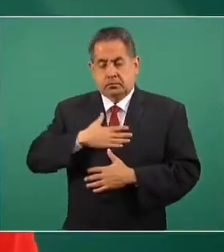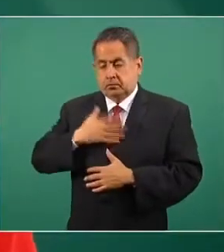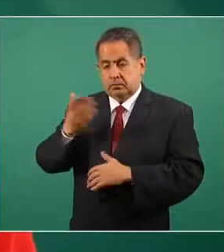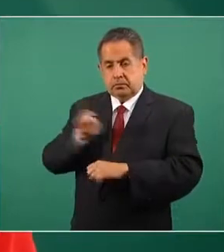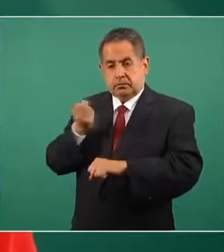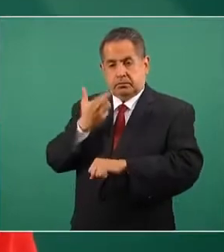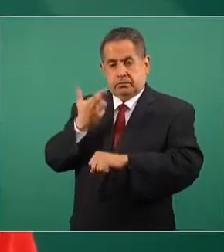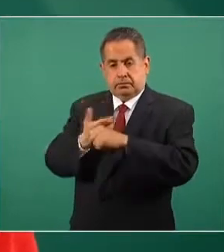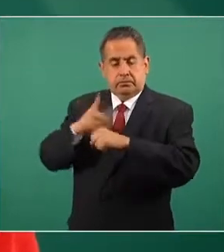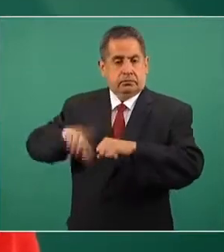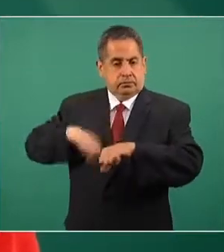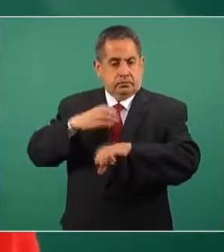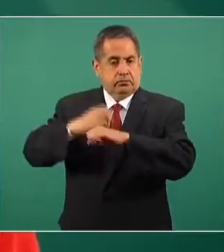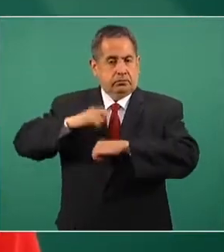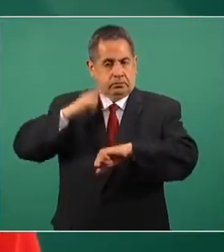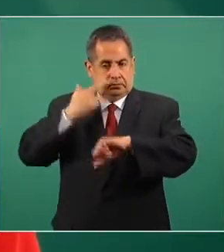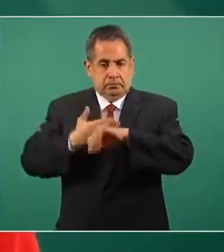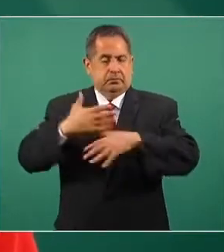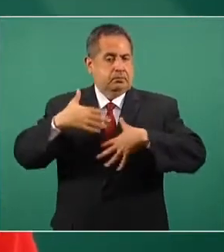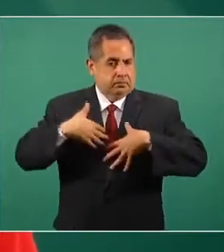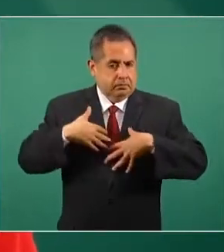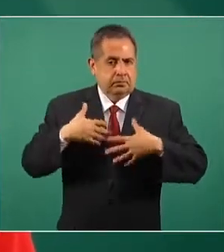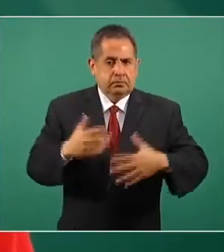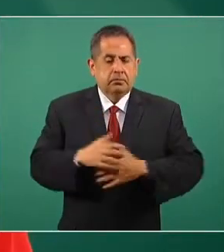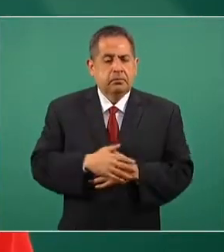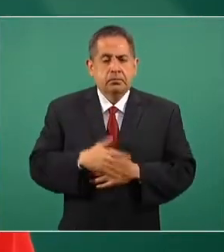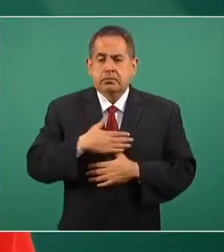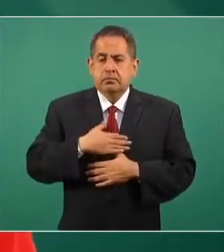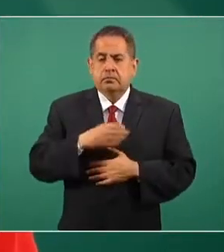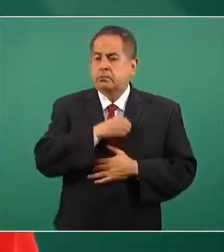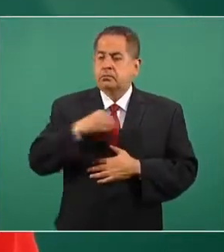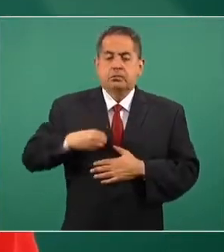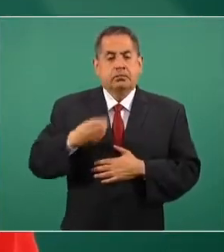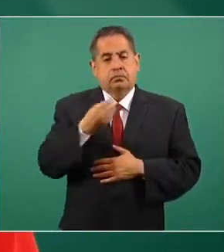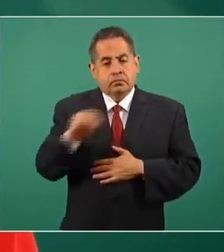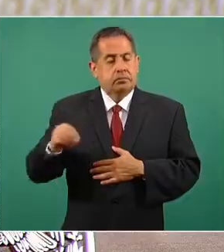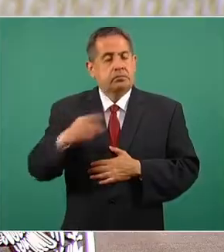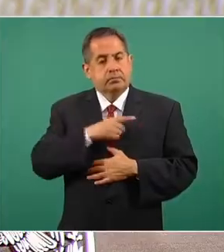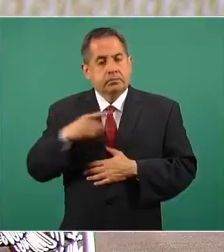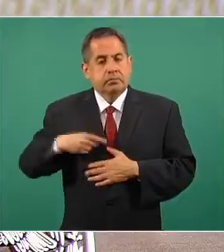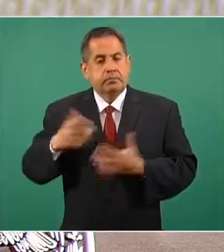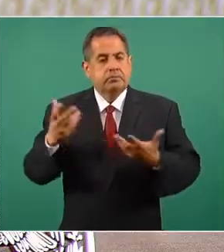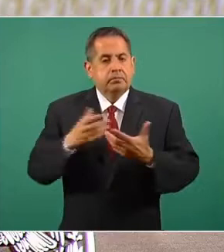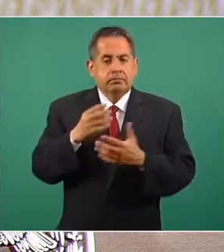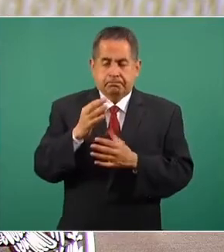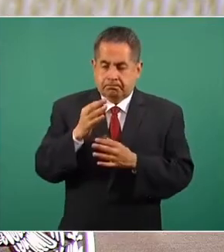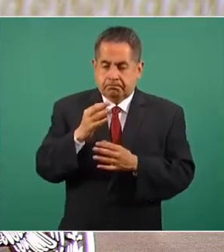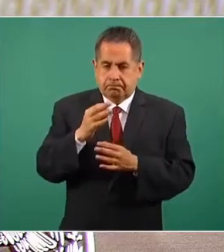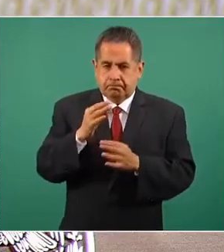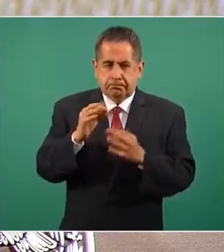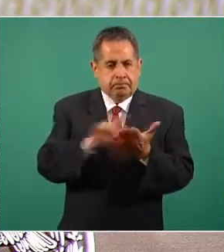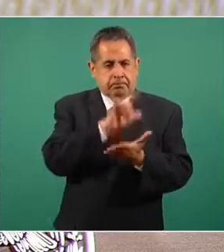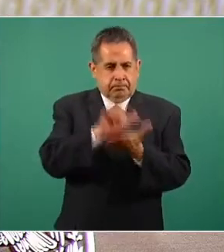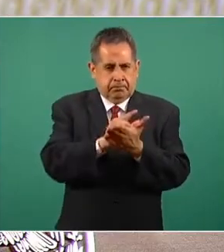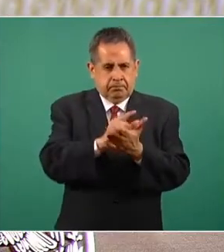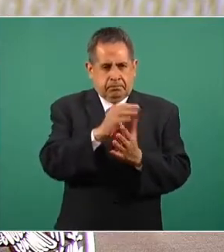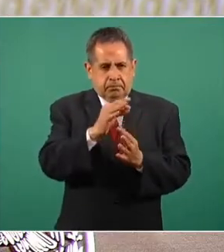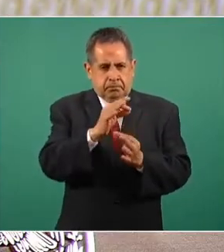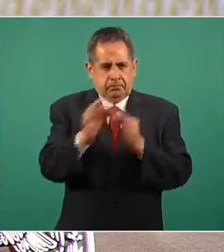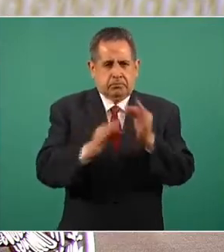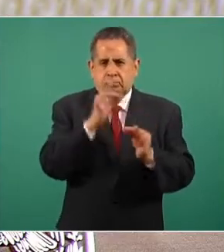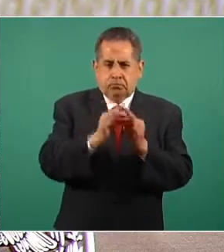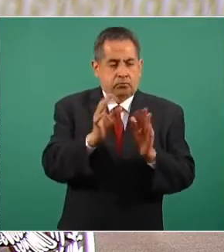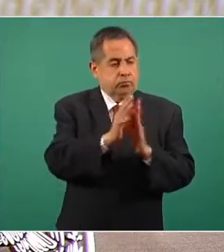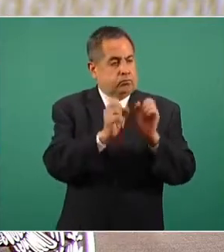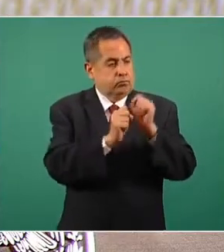secretaria de Gobernación, por supuesto, yo tengo la obligación de que se cumplan las leyes y la Constitución. Es